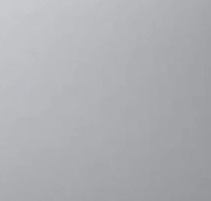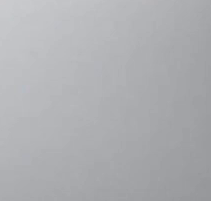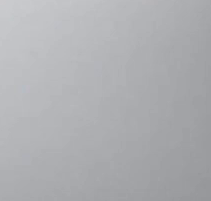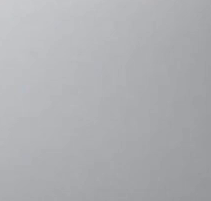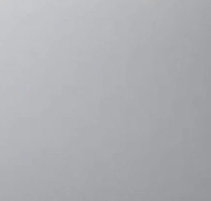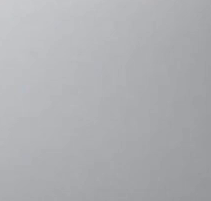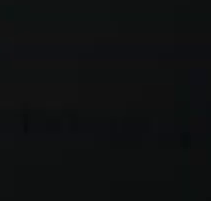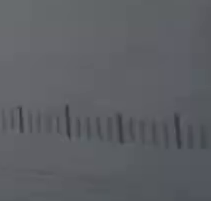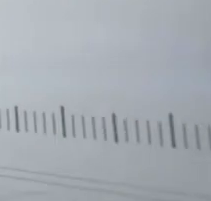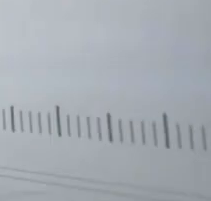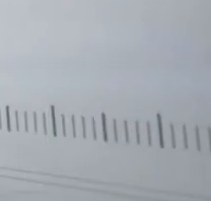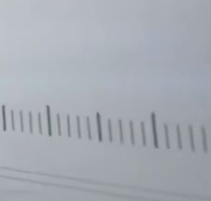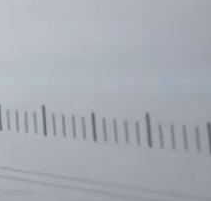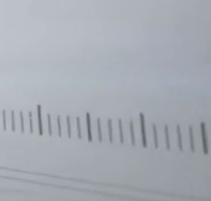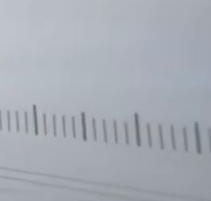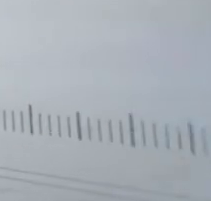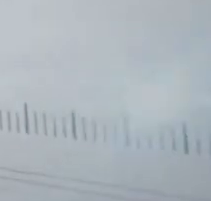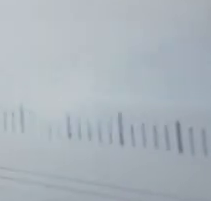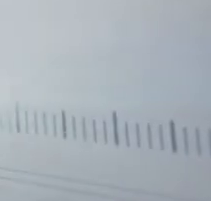Muy buenas.